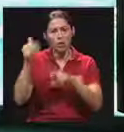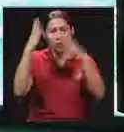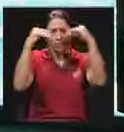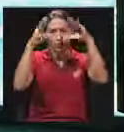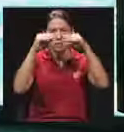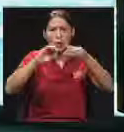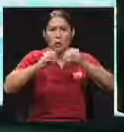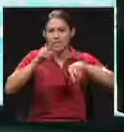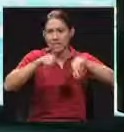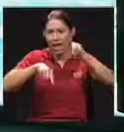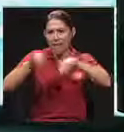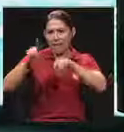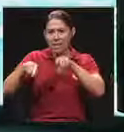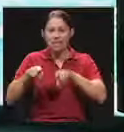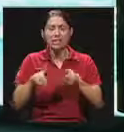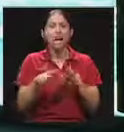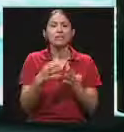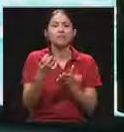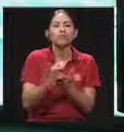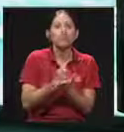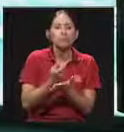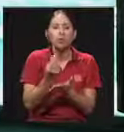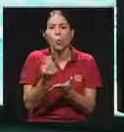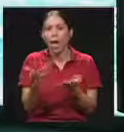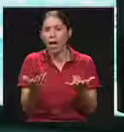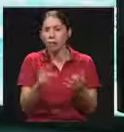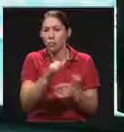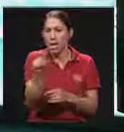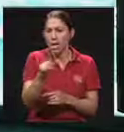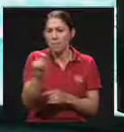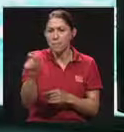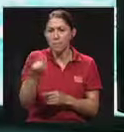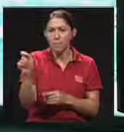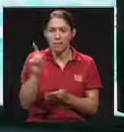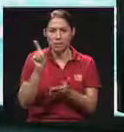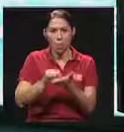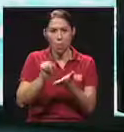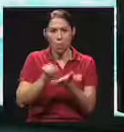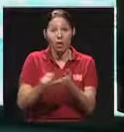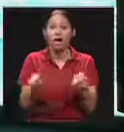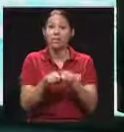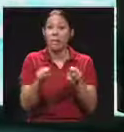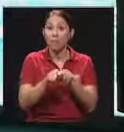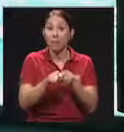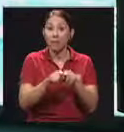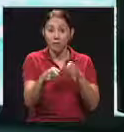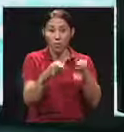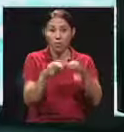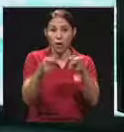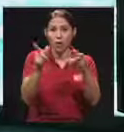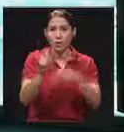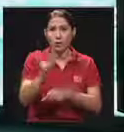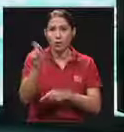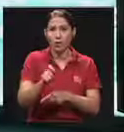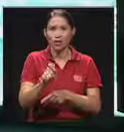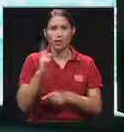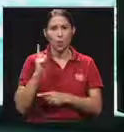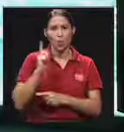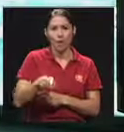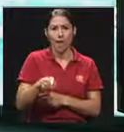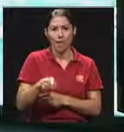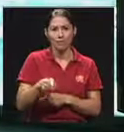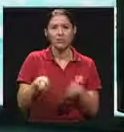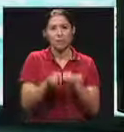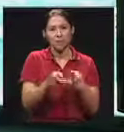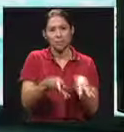estadísticas de rentabilidad, por ejemplo. Todos los meses se publican. Igual las operadoras están obligadas a publicar el mismo cuadro que publicamos